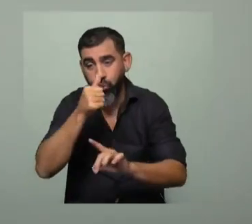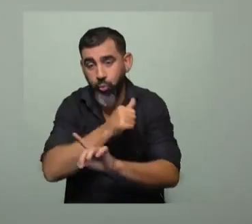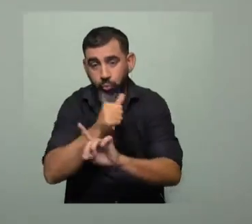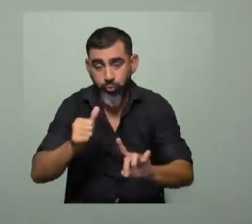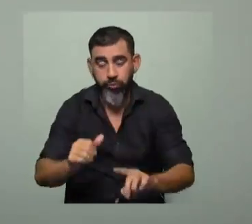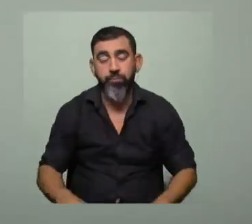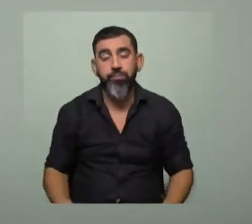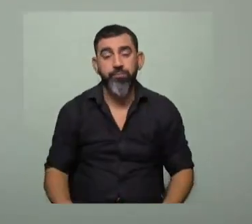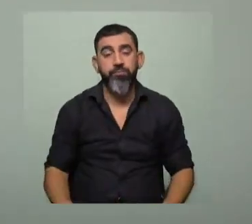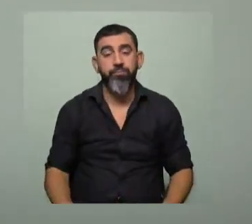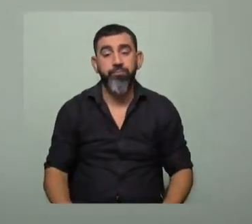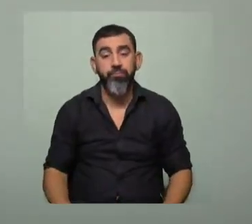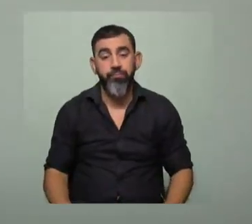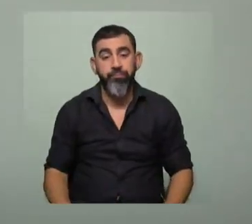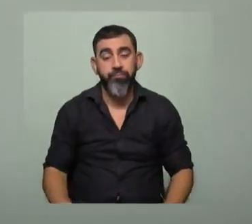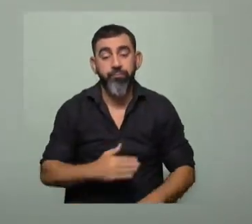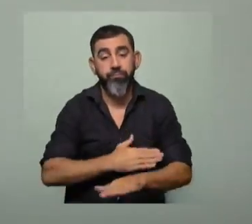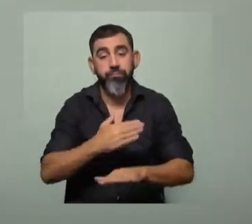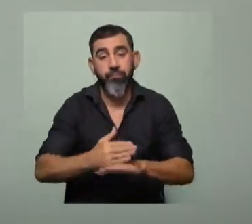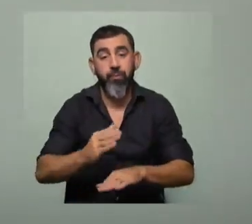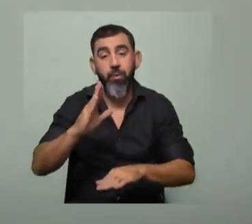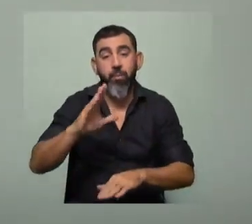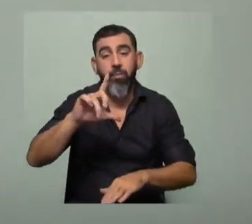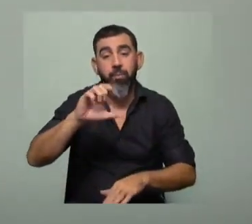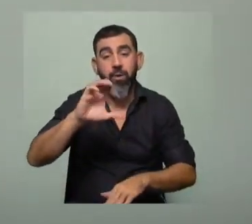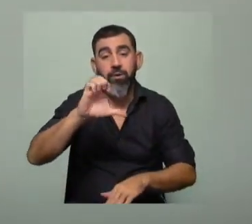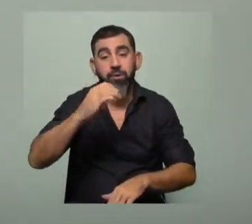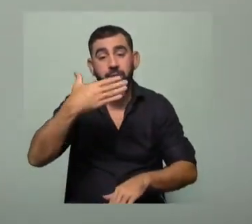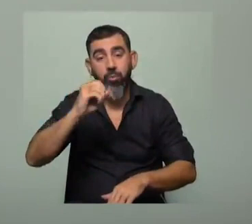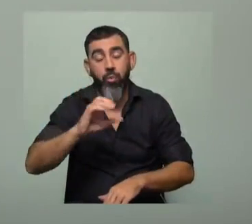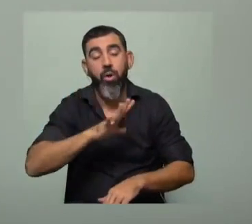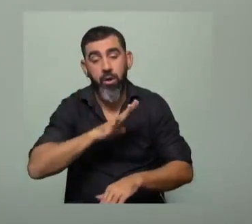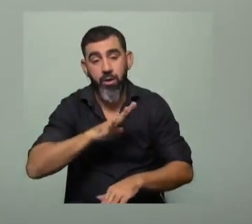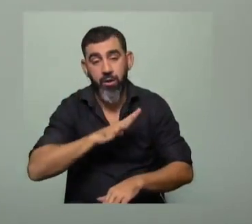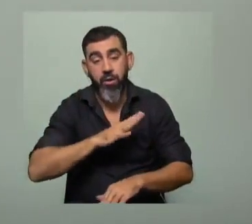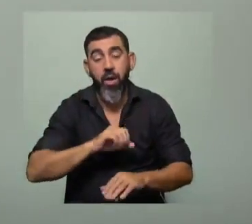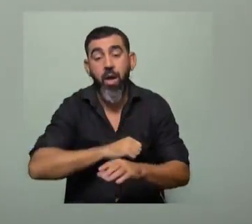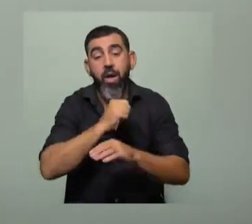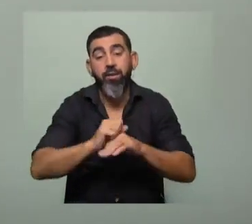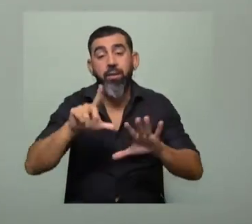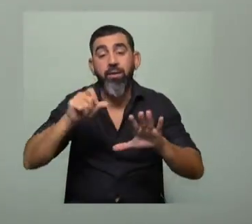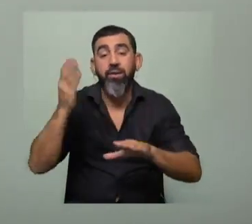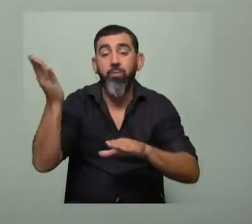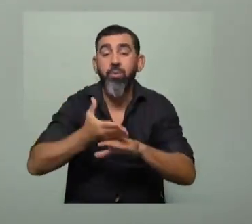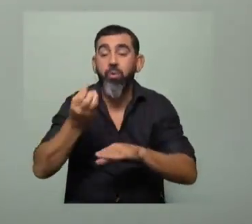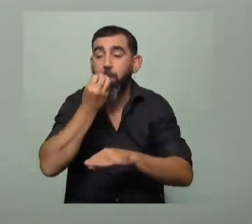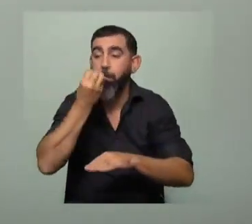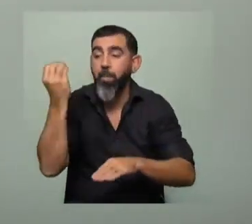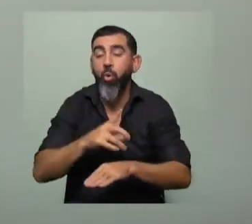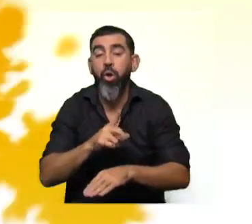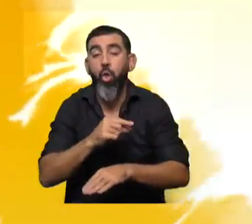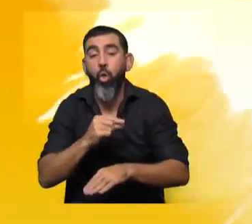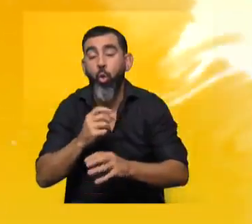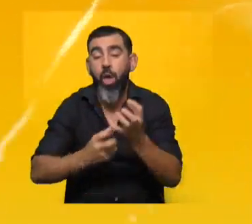vemos, porque el efecto placebo existe y con el efecto placebo podemos ver hasta un 70% de la mejora de dolor de nuestros animales.